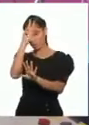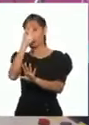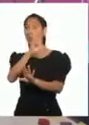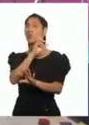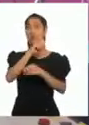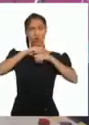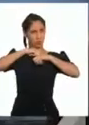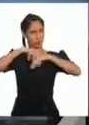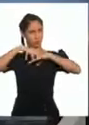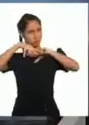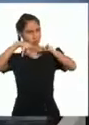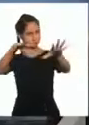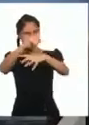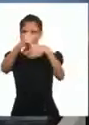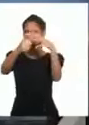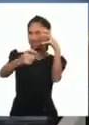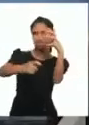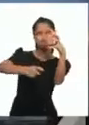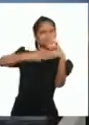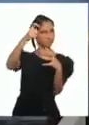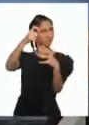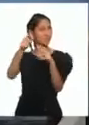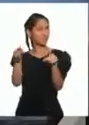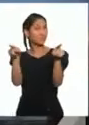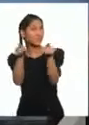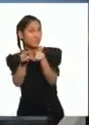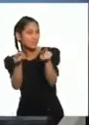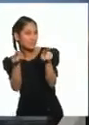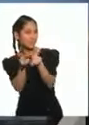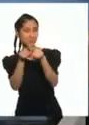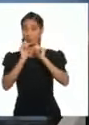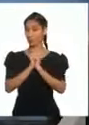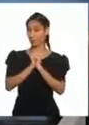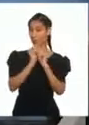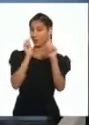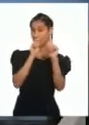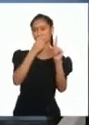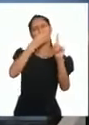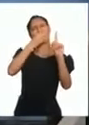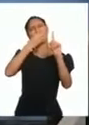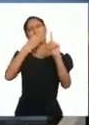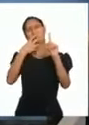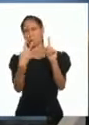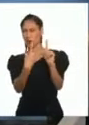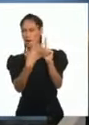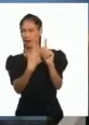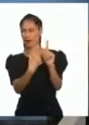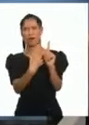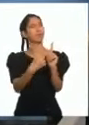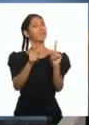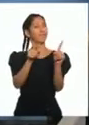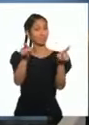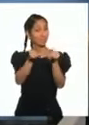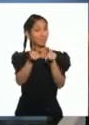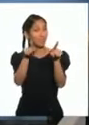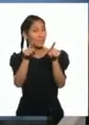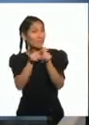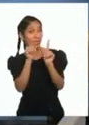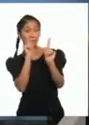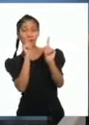del mundo! También fue una gran representante de los artistas